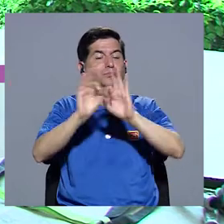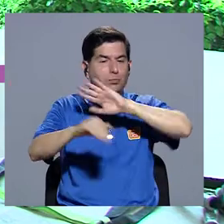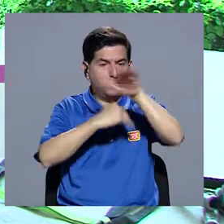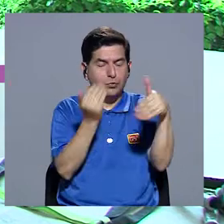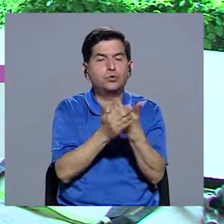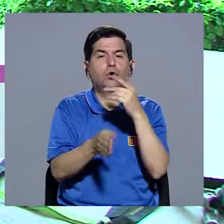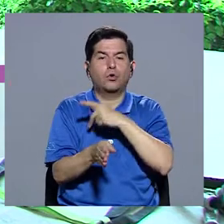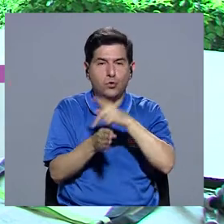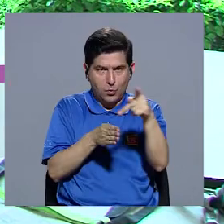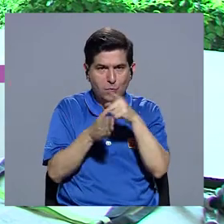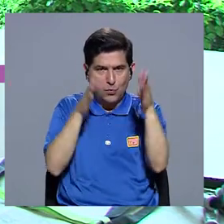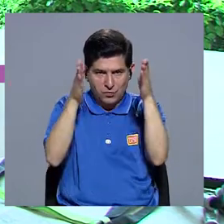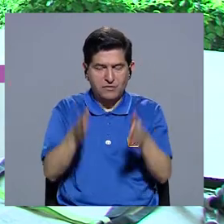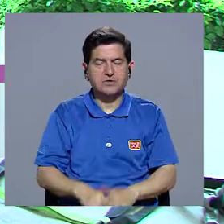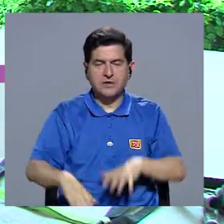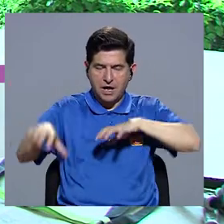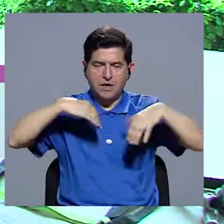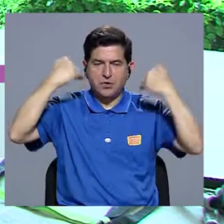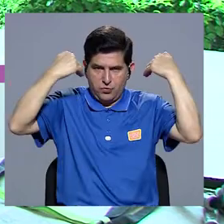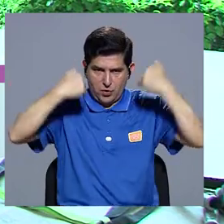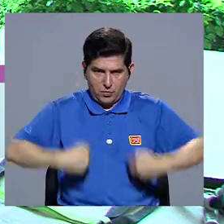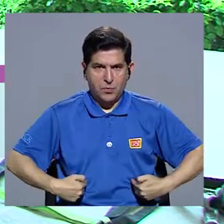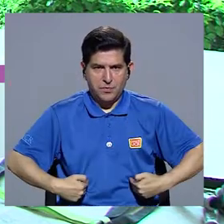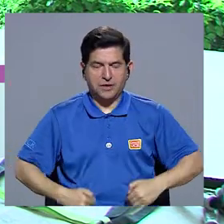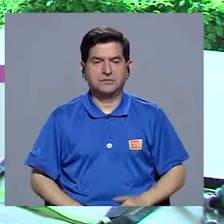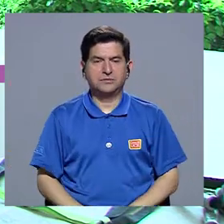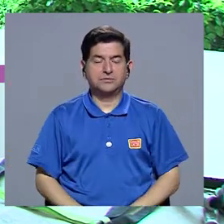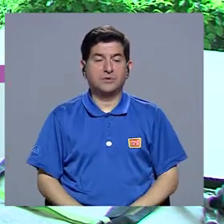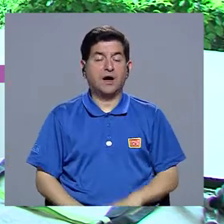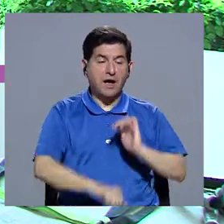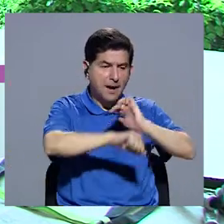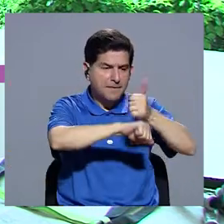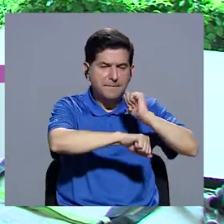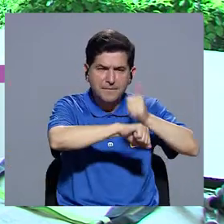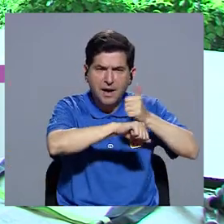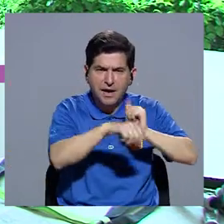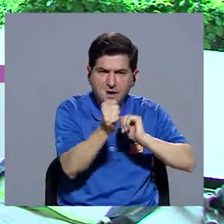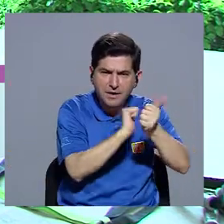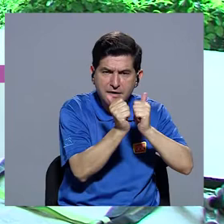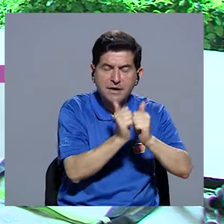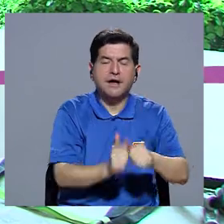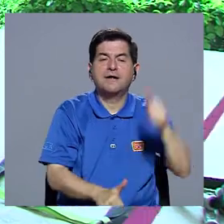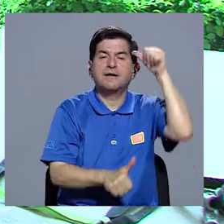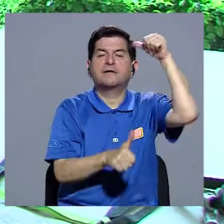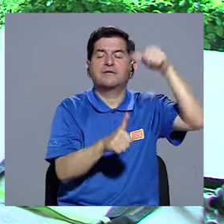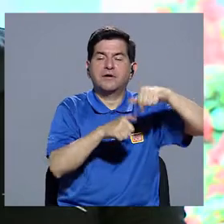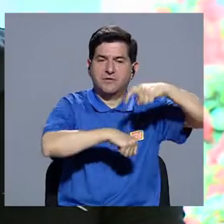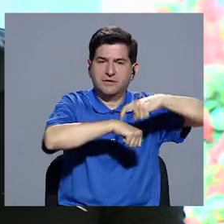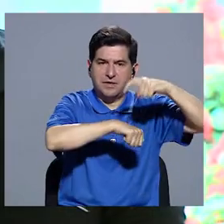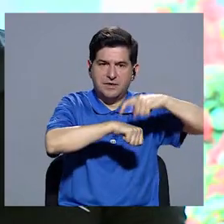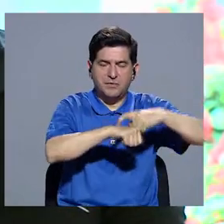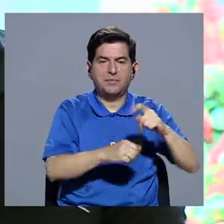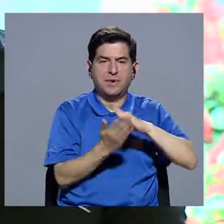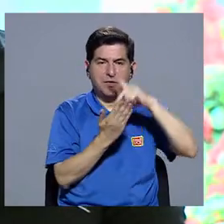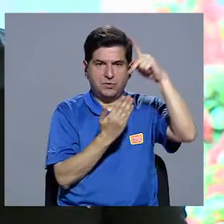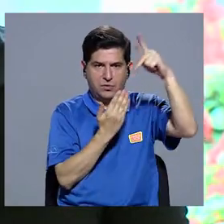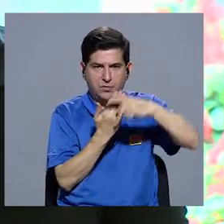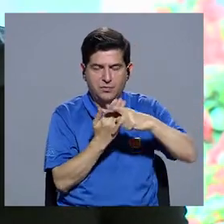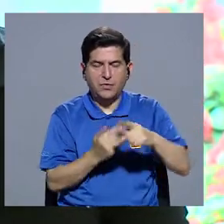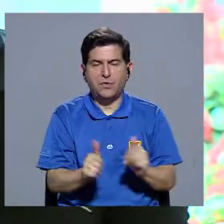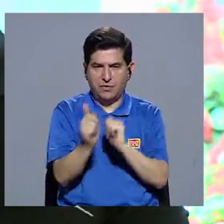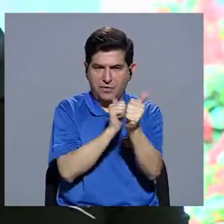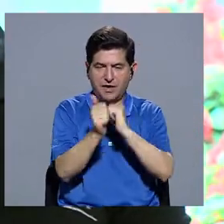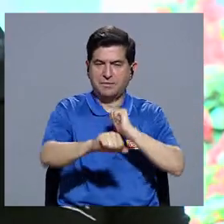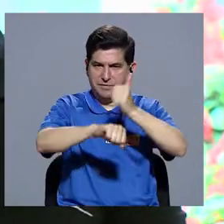todo profesional en movimiento humano, si es el movimiento humano, la prescripción de ejercicio debe tomar en cuenta a la hora de realizar un programa de ejercicio,